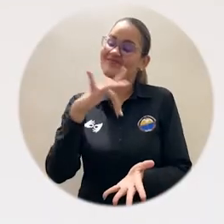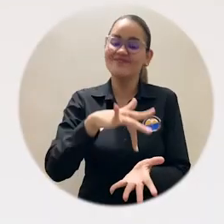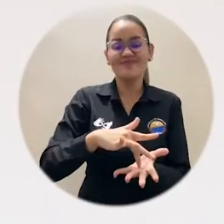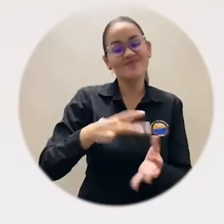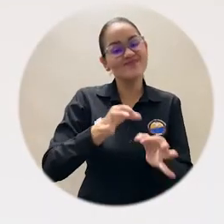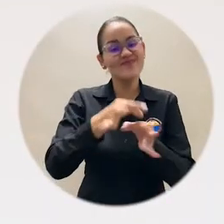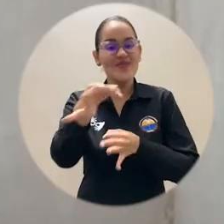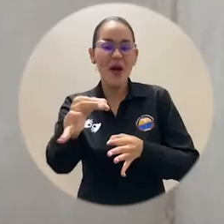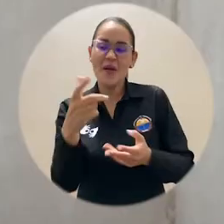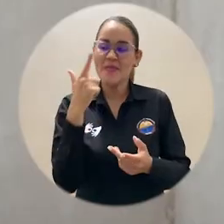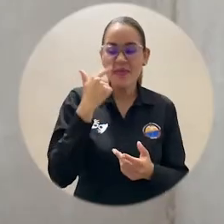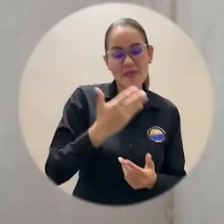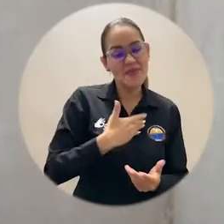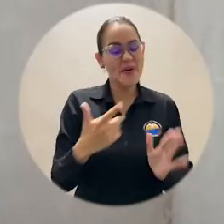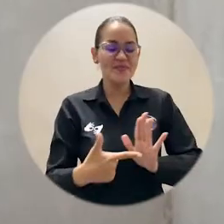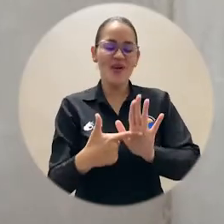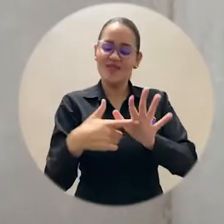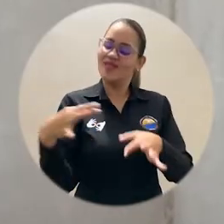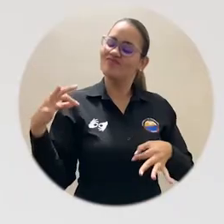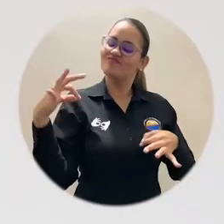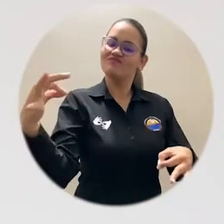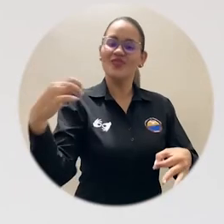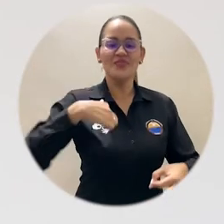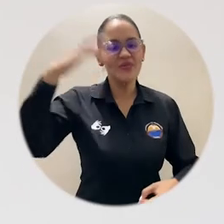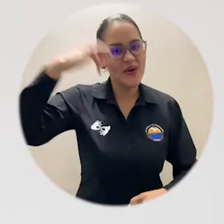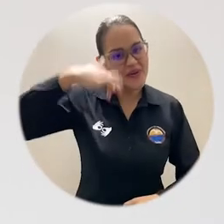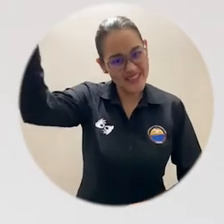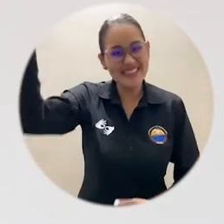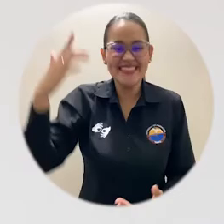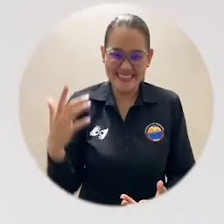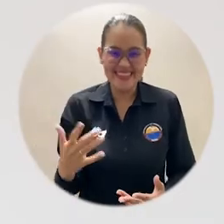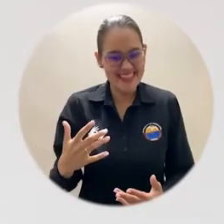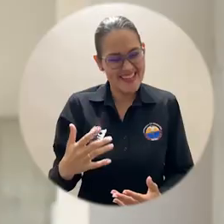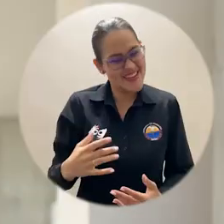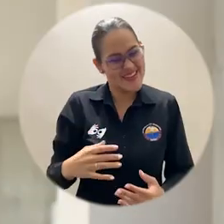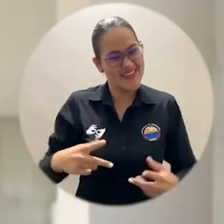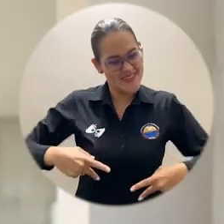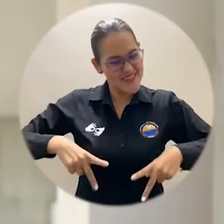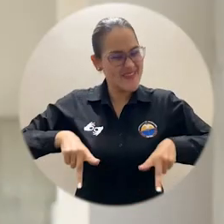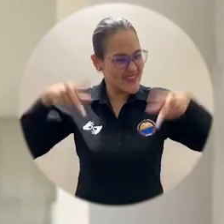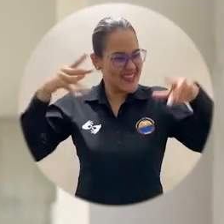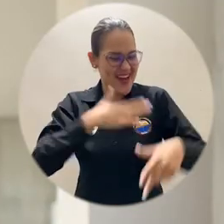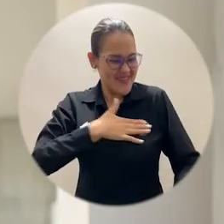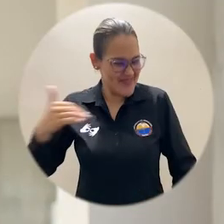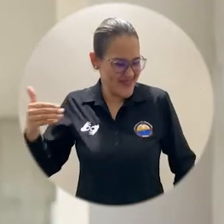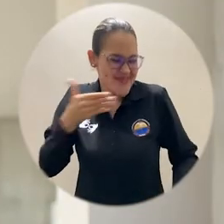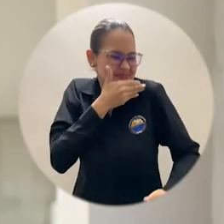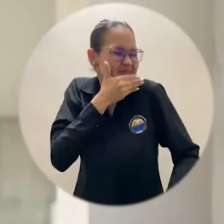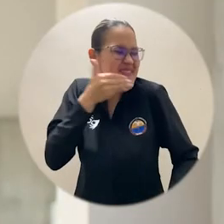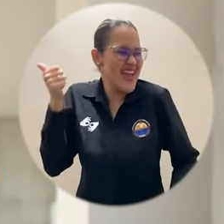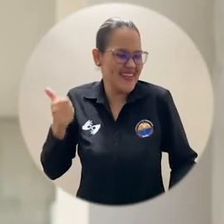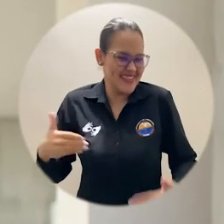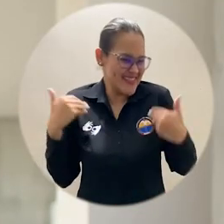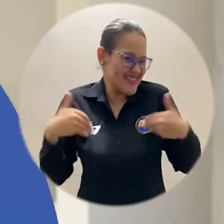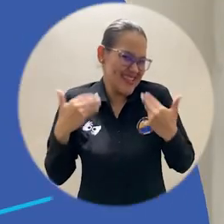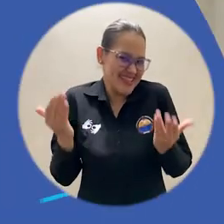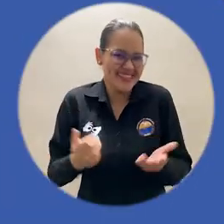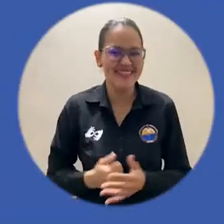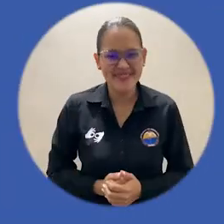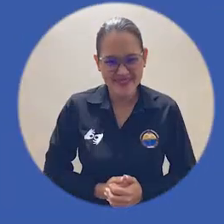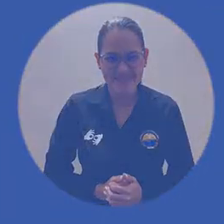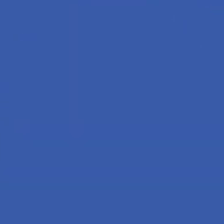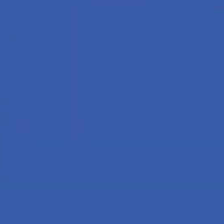llegando a mi pueblo, a mis padres, a mis familiares, todo. Y siento que esto cambiará mi vida completamente.